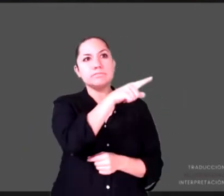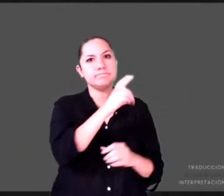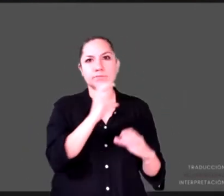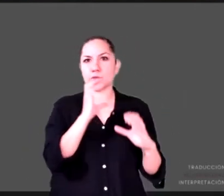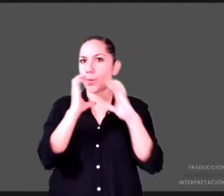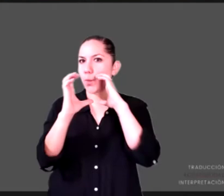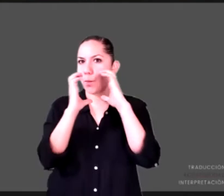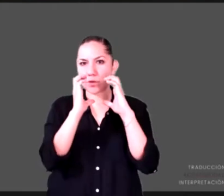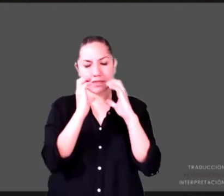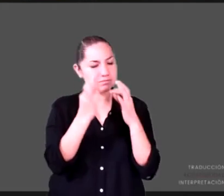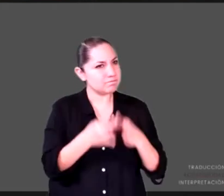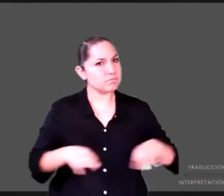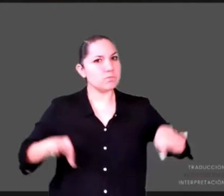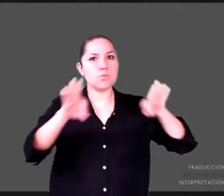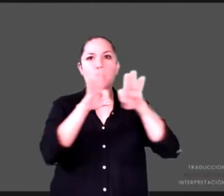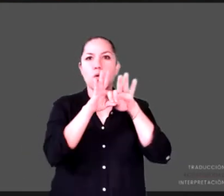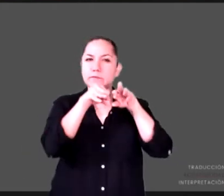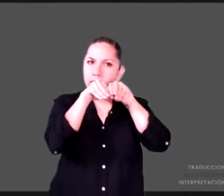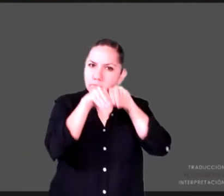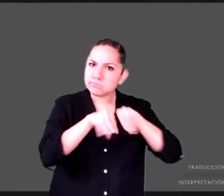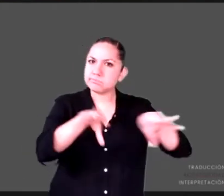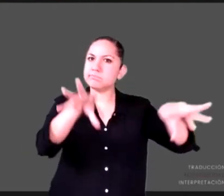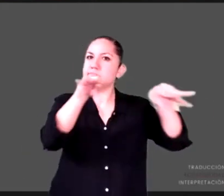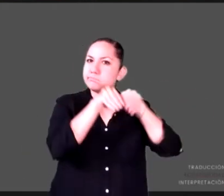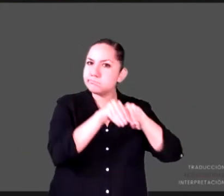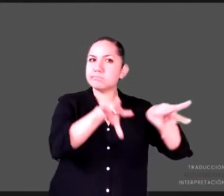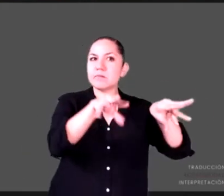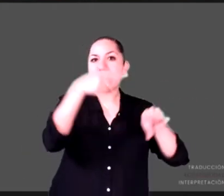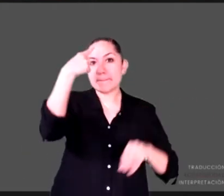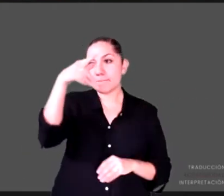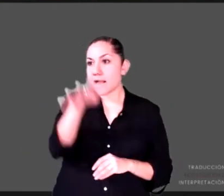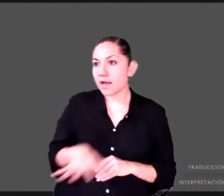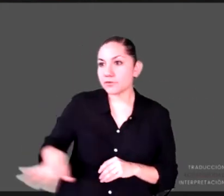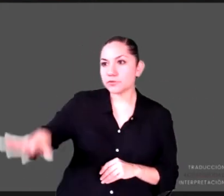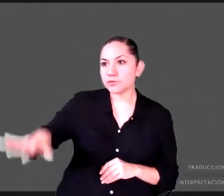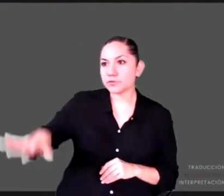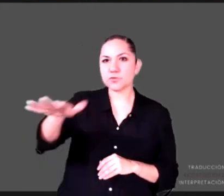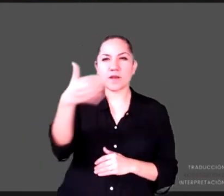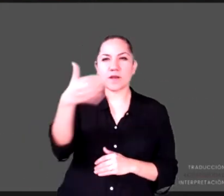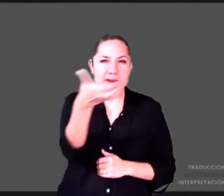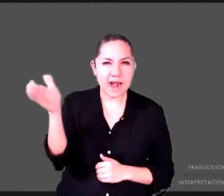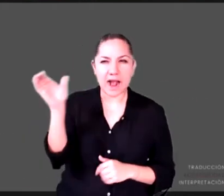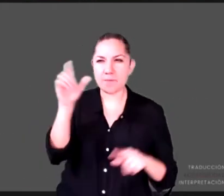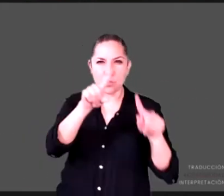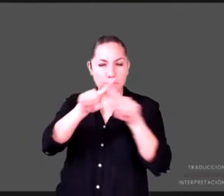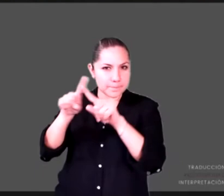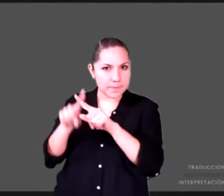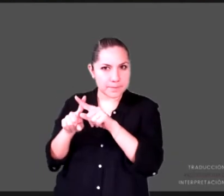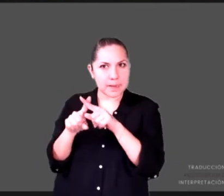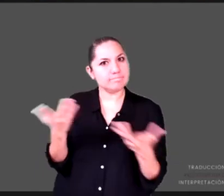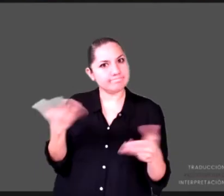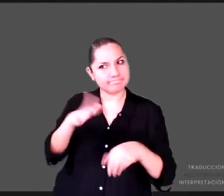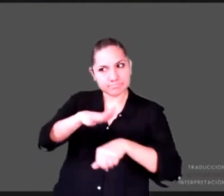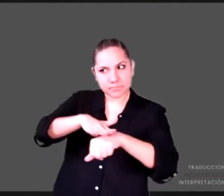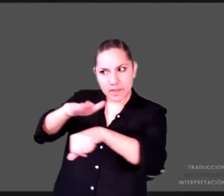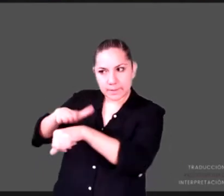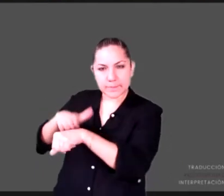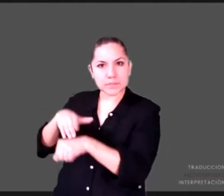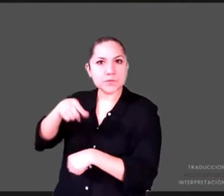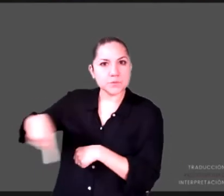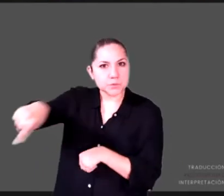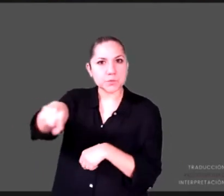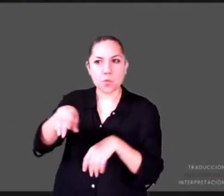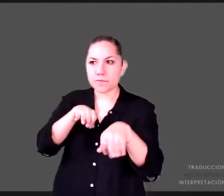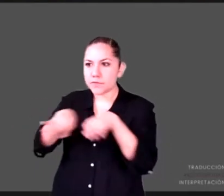de comportamiento en las comunidades agrícolas migrantes, para que les permita reconocer y realizar acciones para prevenir el trabajo infantil